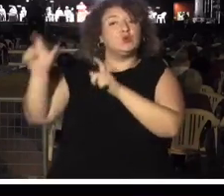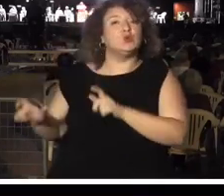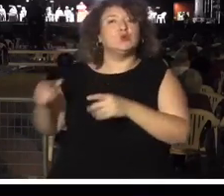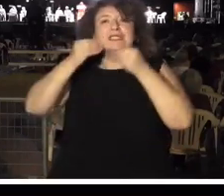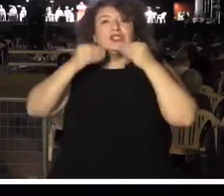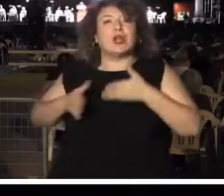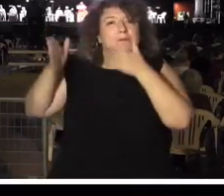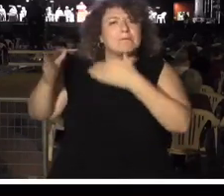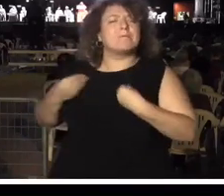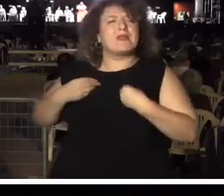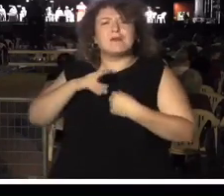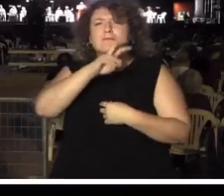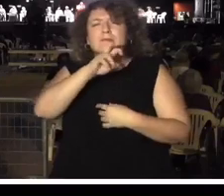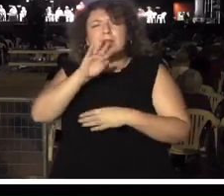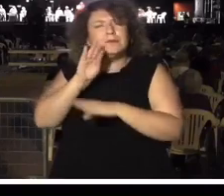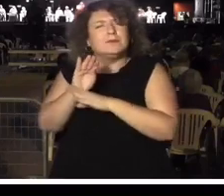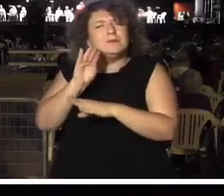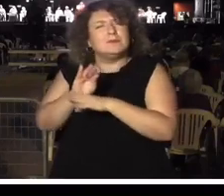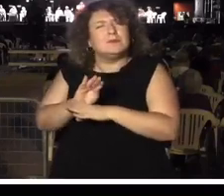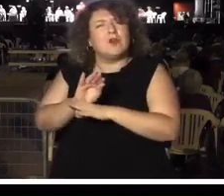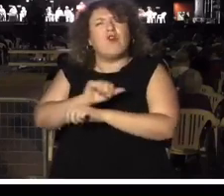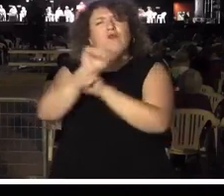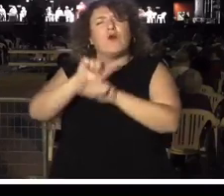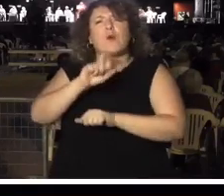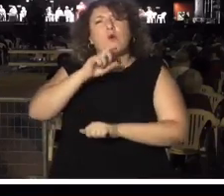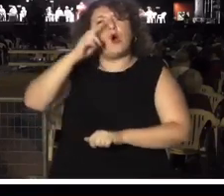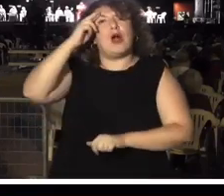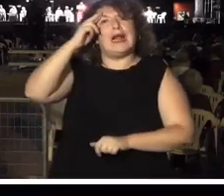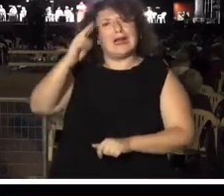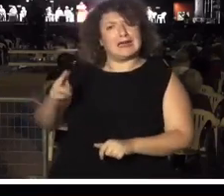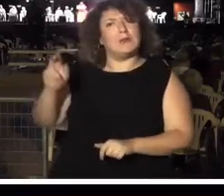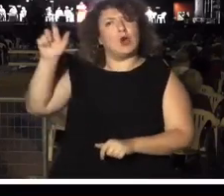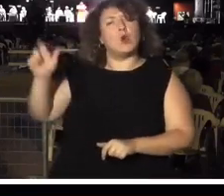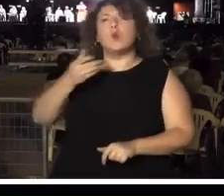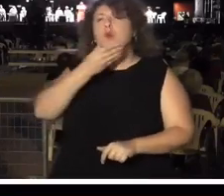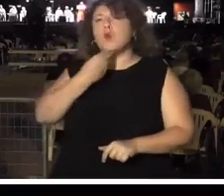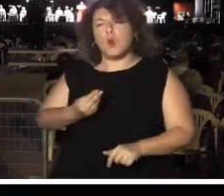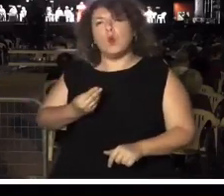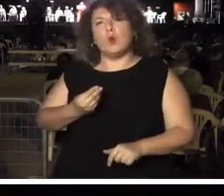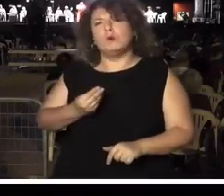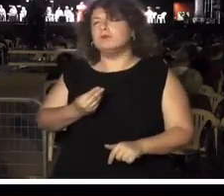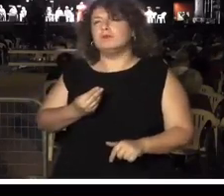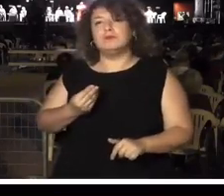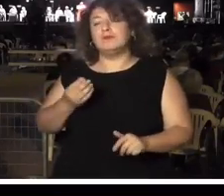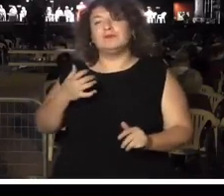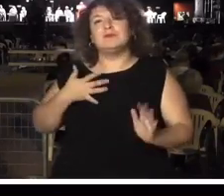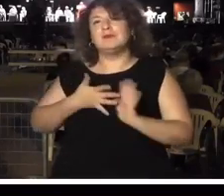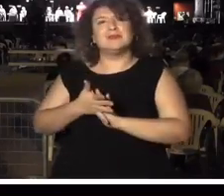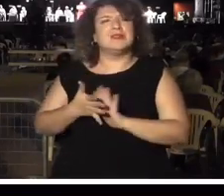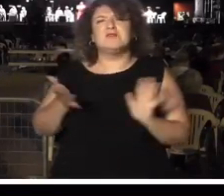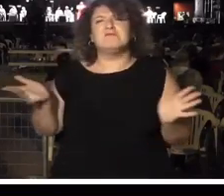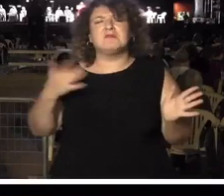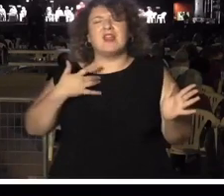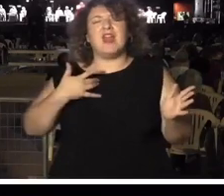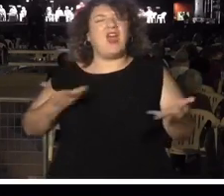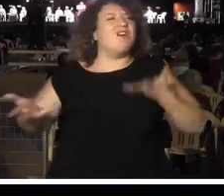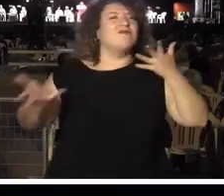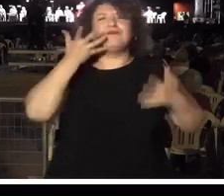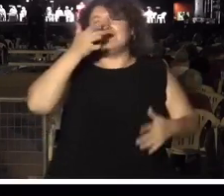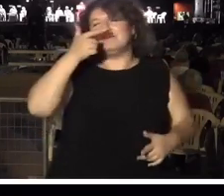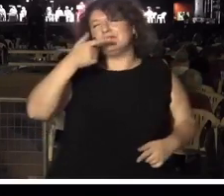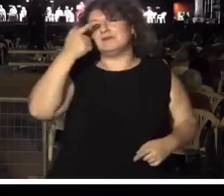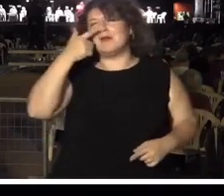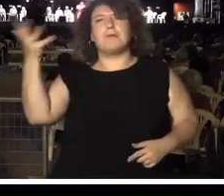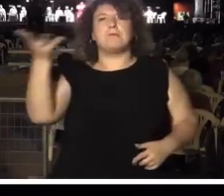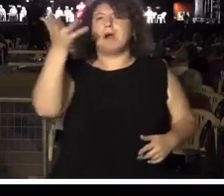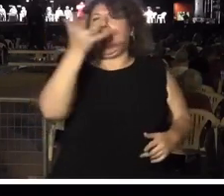mantenga y se mantenga respetando lo que Julio fue, su ausencia absoluta de banalidad, su rigor